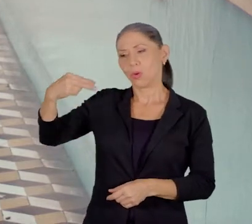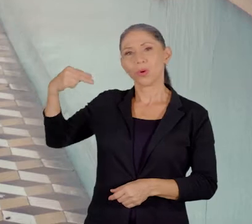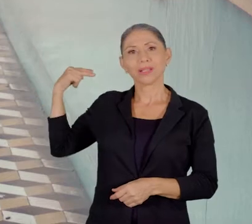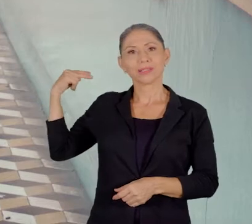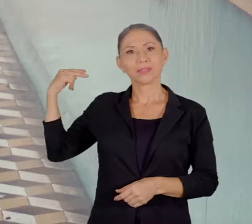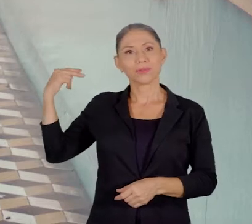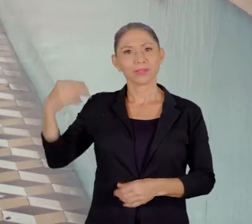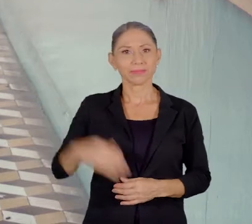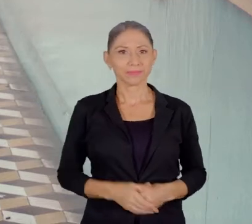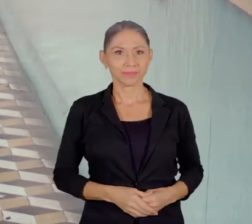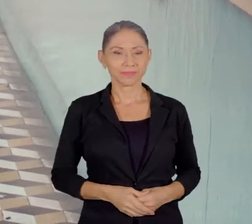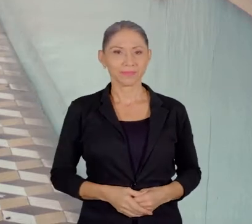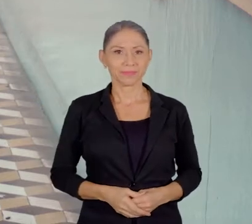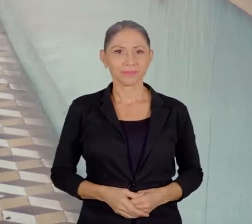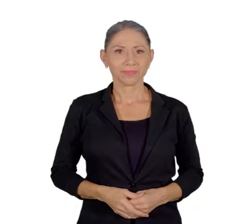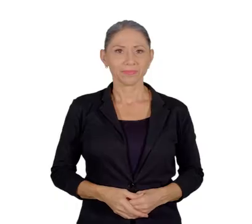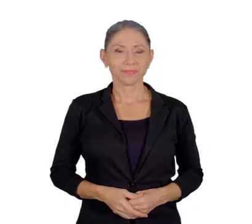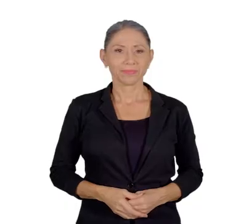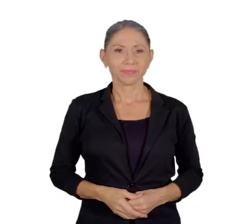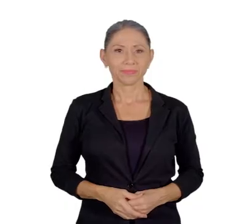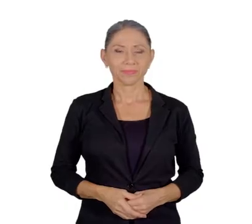Encuentro con la Historia.